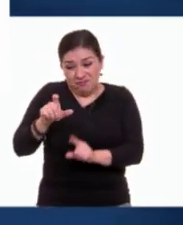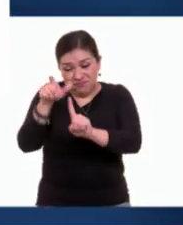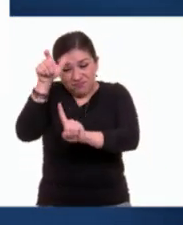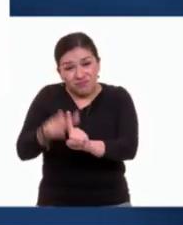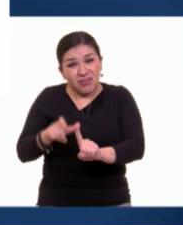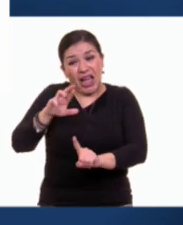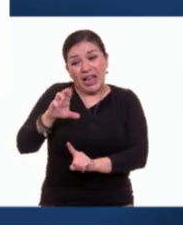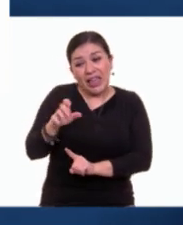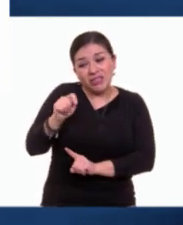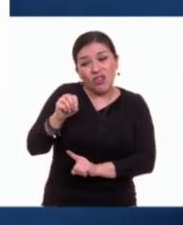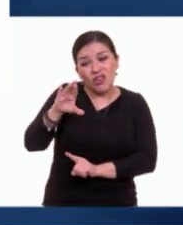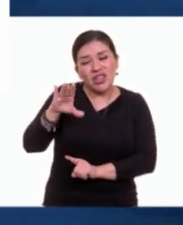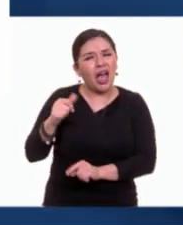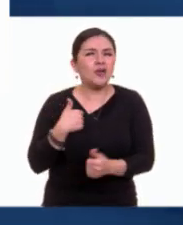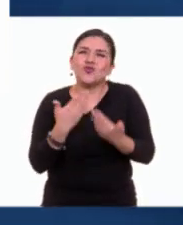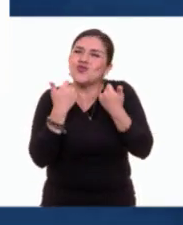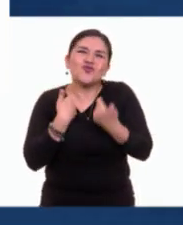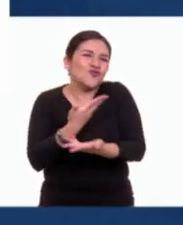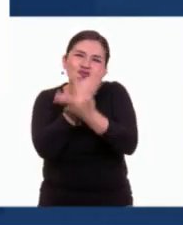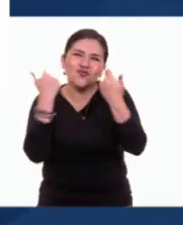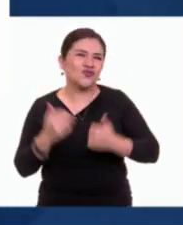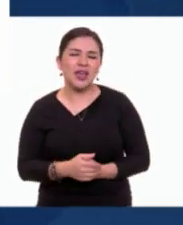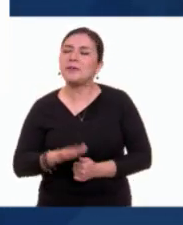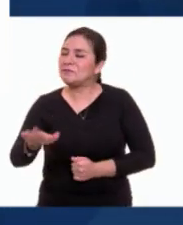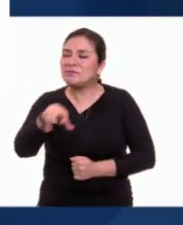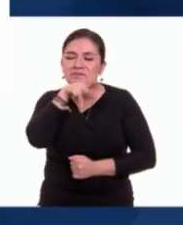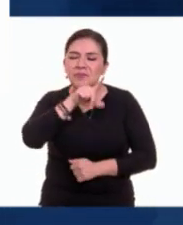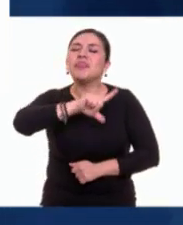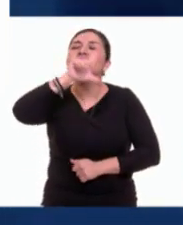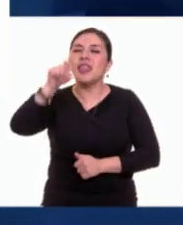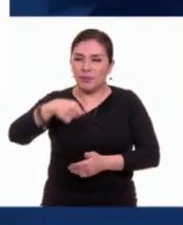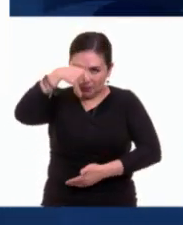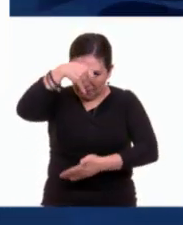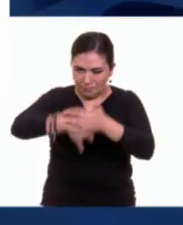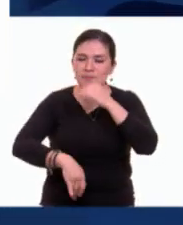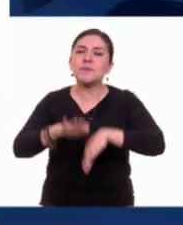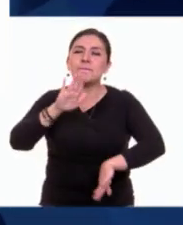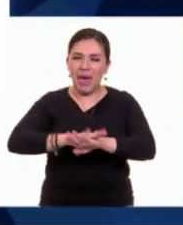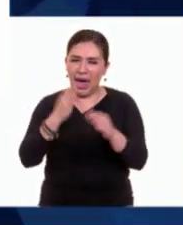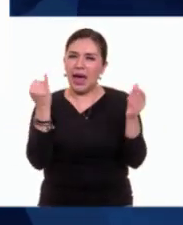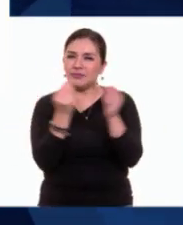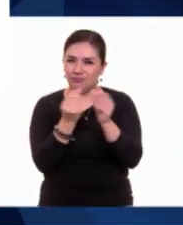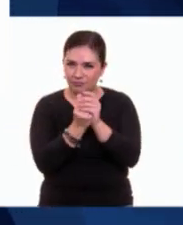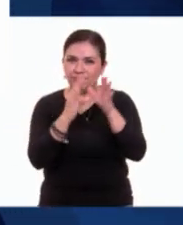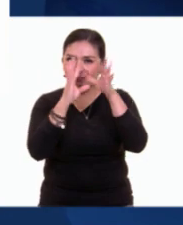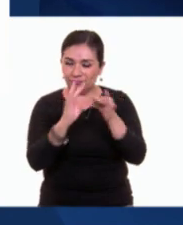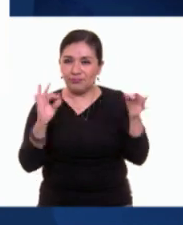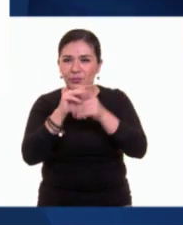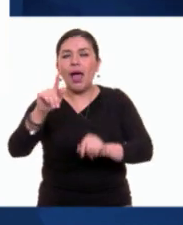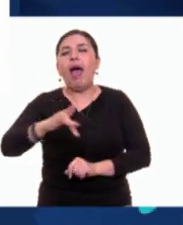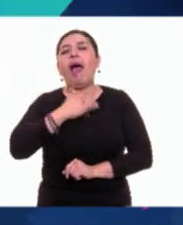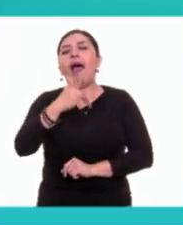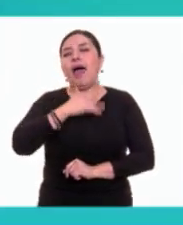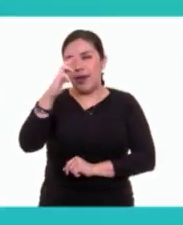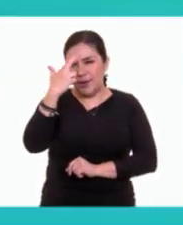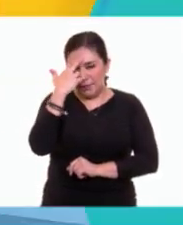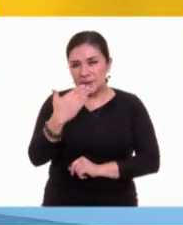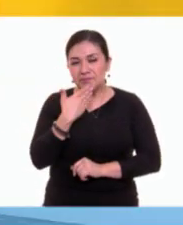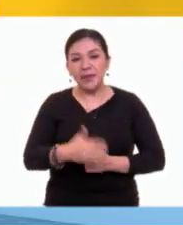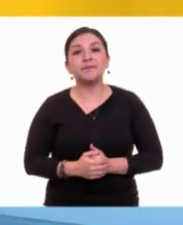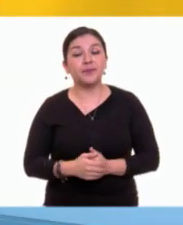se emplean, la verdad. No te preocupes, Juan Carlos. Profundizaremos en ellas posteriormente y podrás recordar lo que sabes.